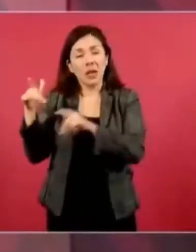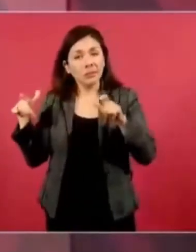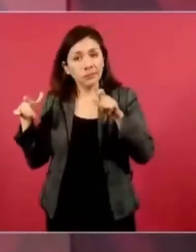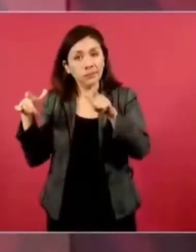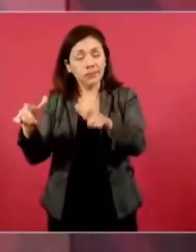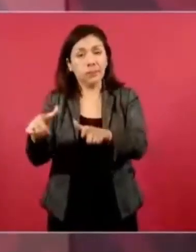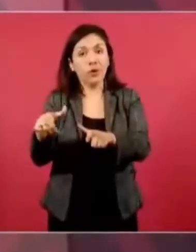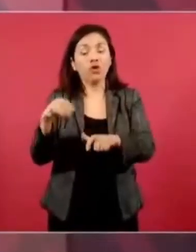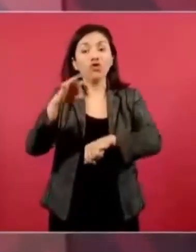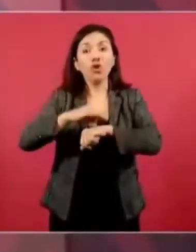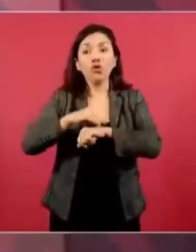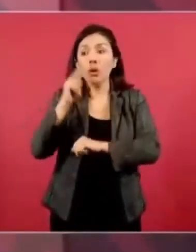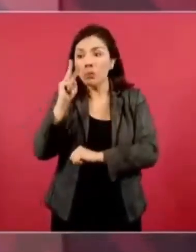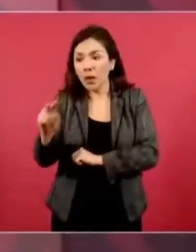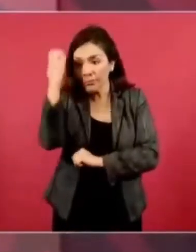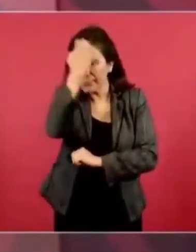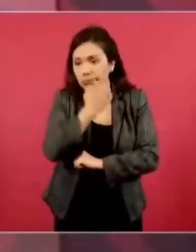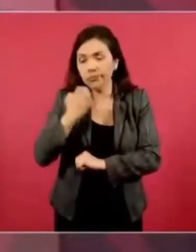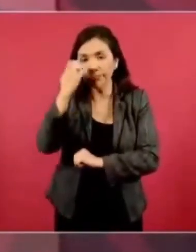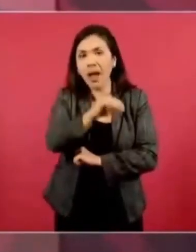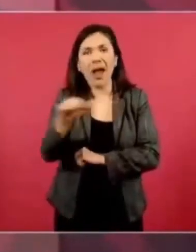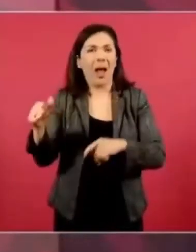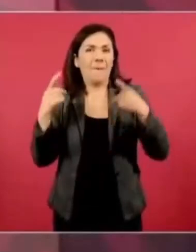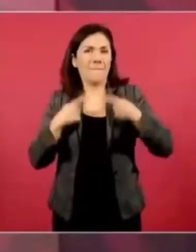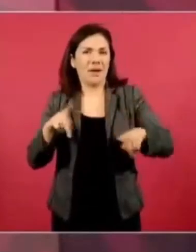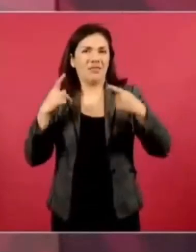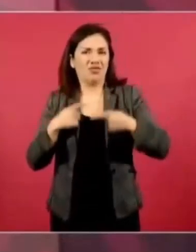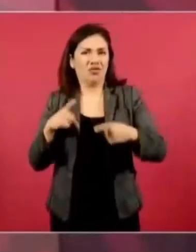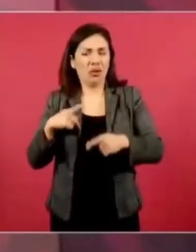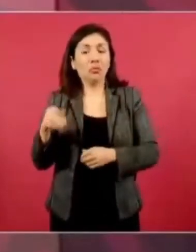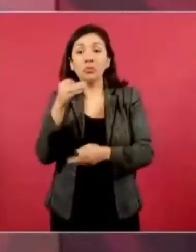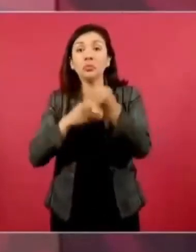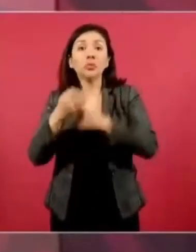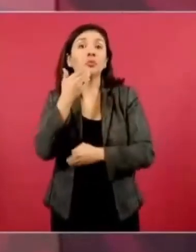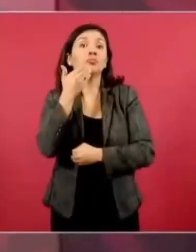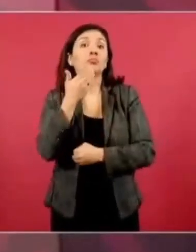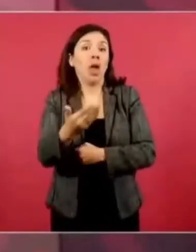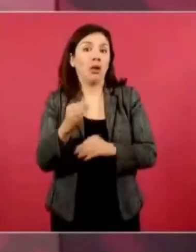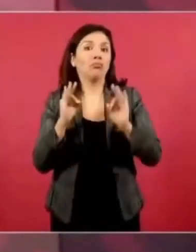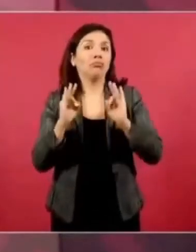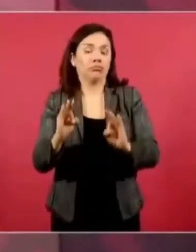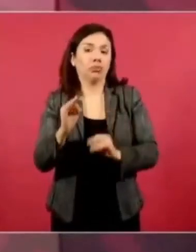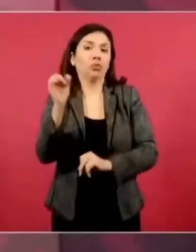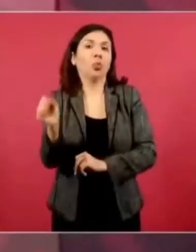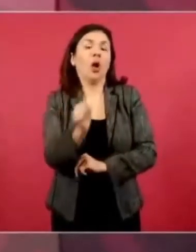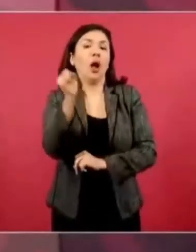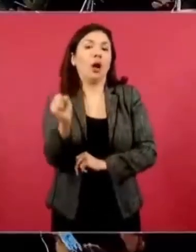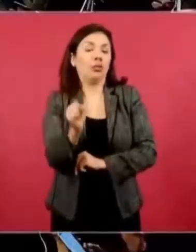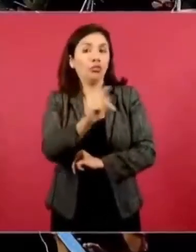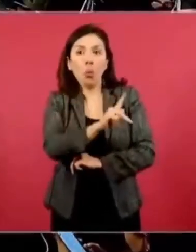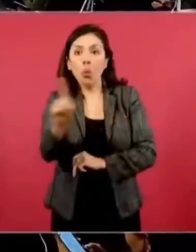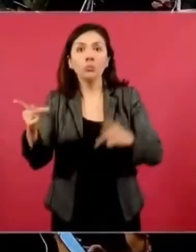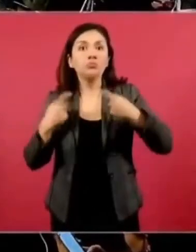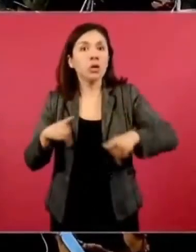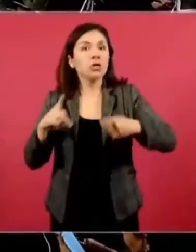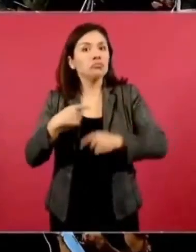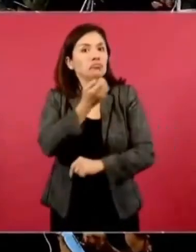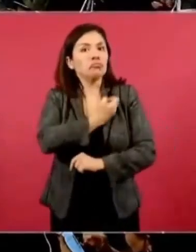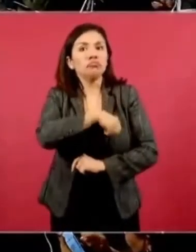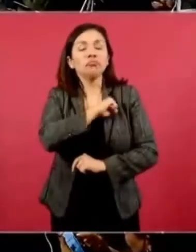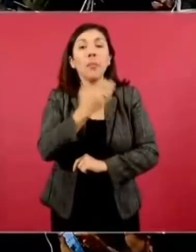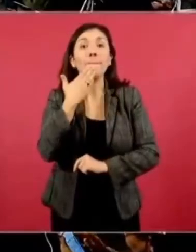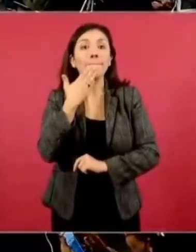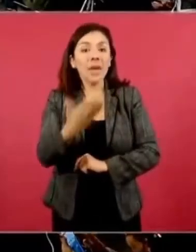para ver el estado en que estaban, que afortunadamente estaban bien todos. Entonces,